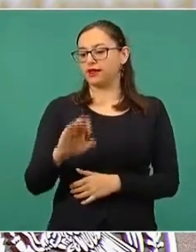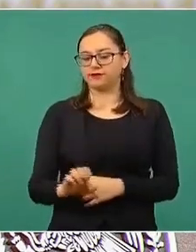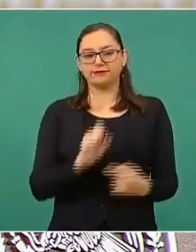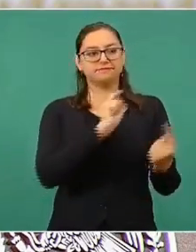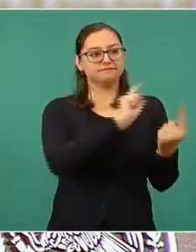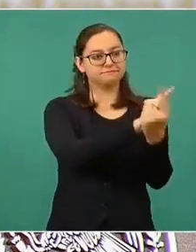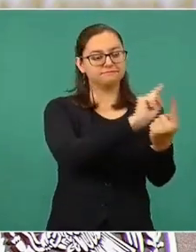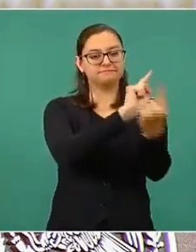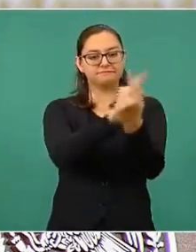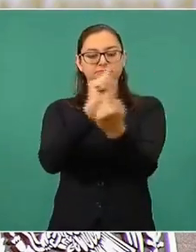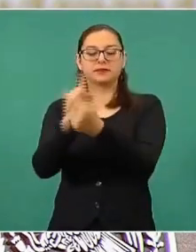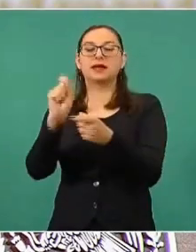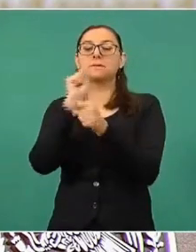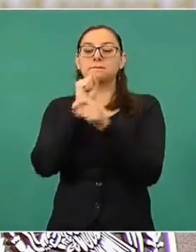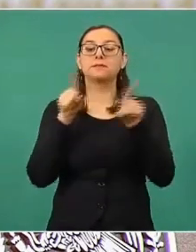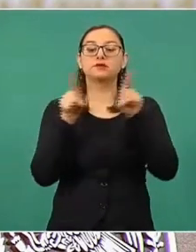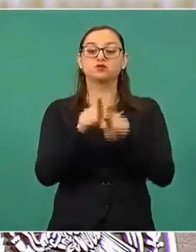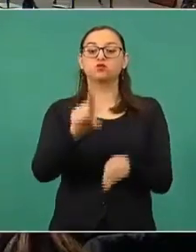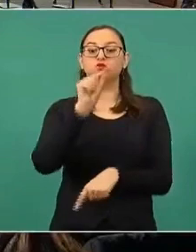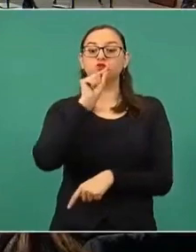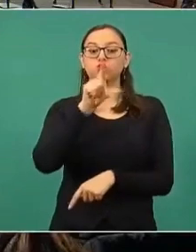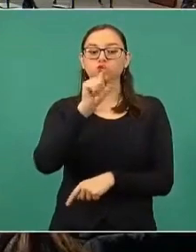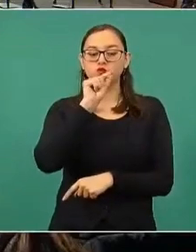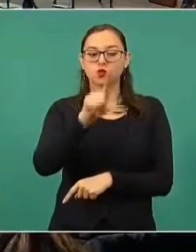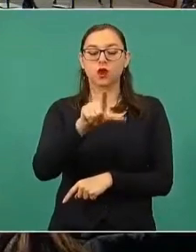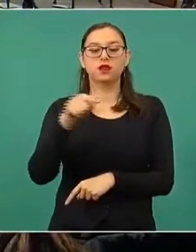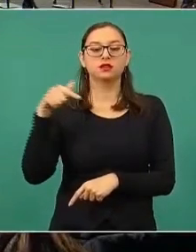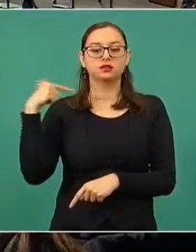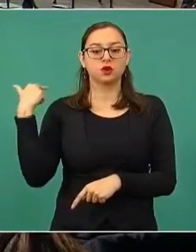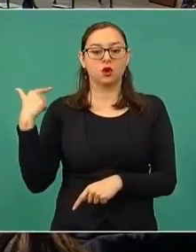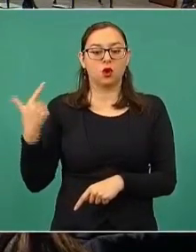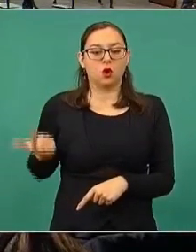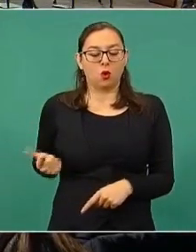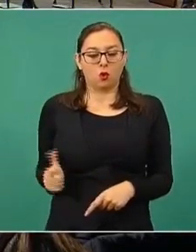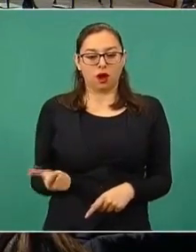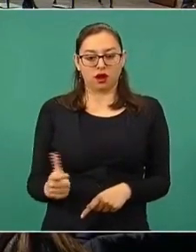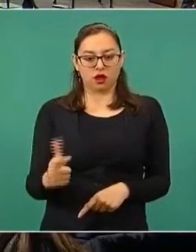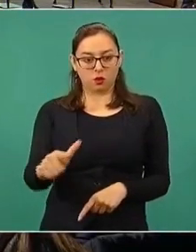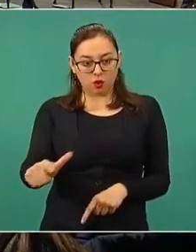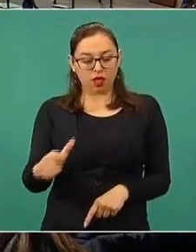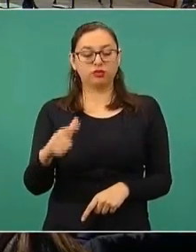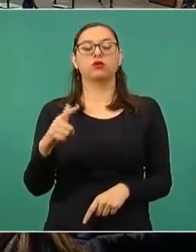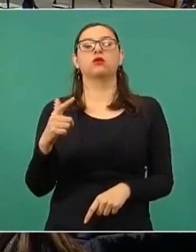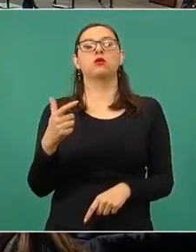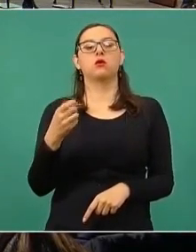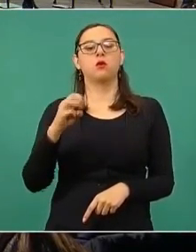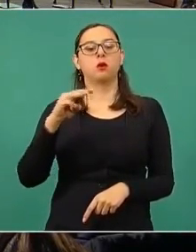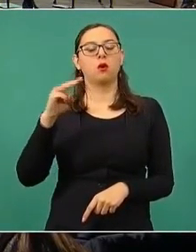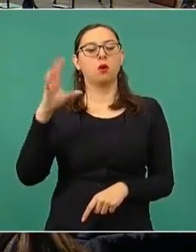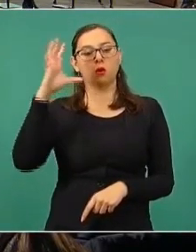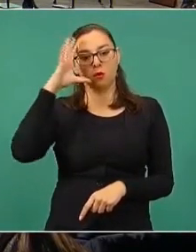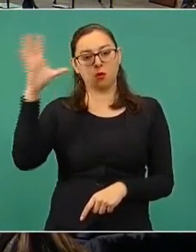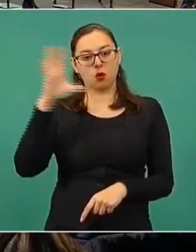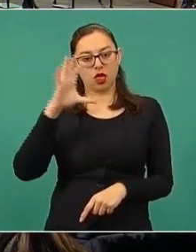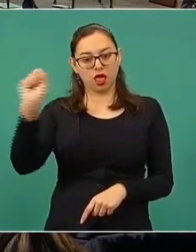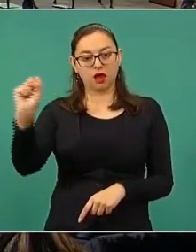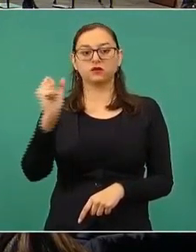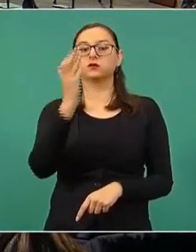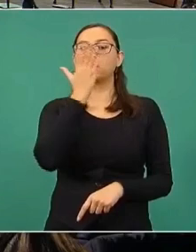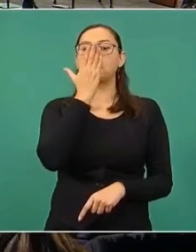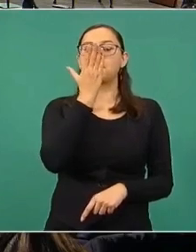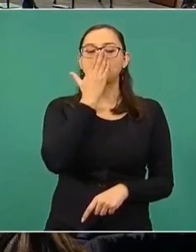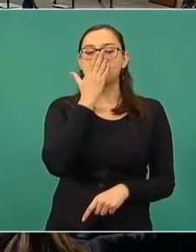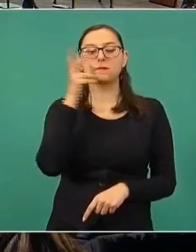otros estados a Jalisco, a Guanajuato, a Morelos, Sonora, a